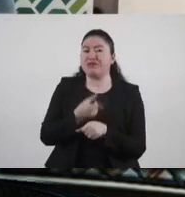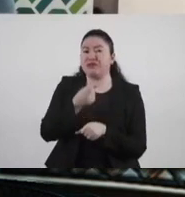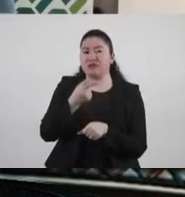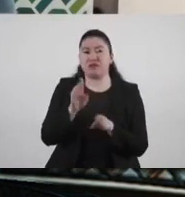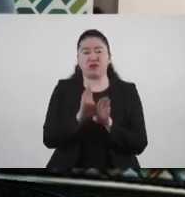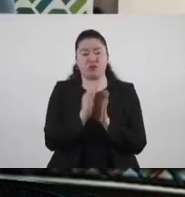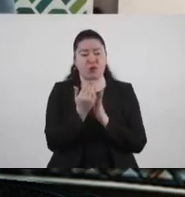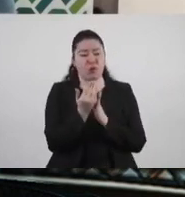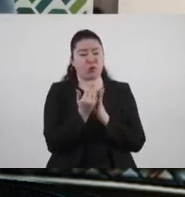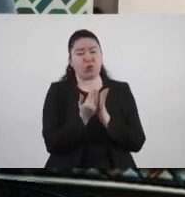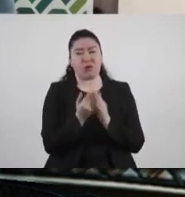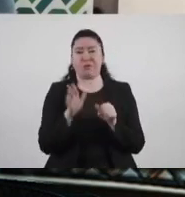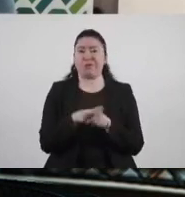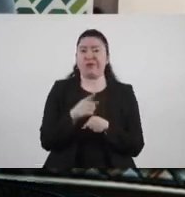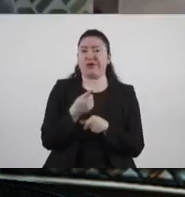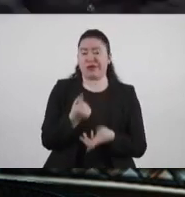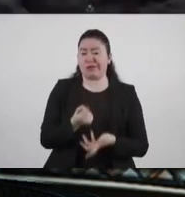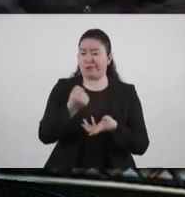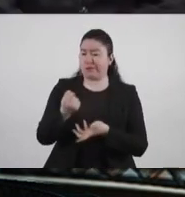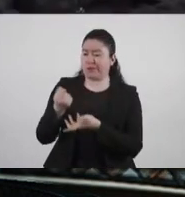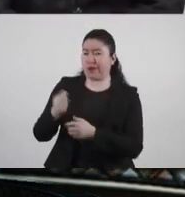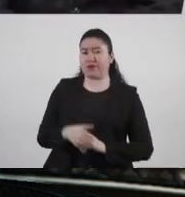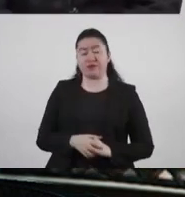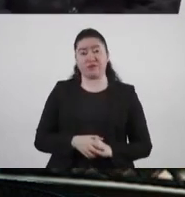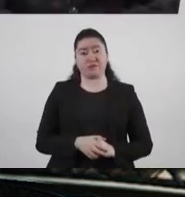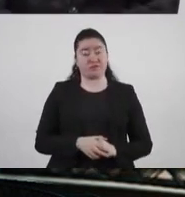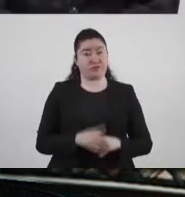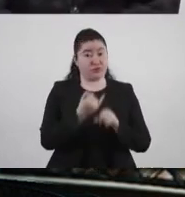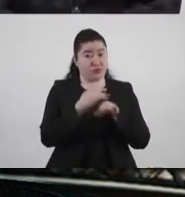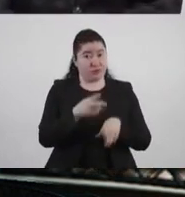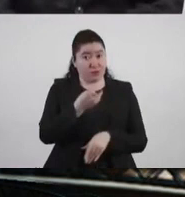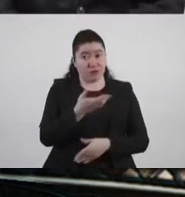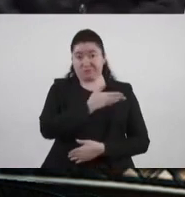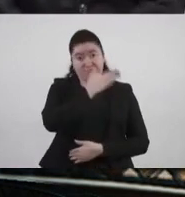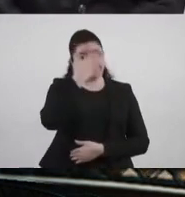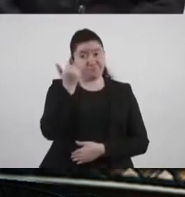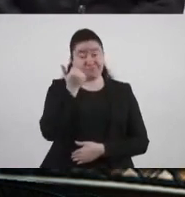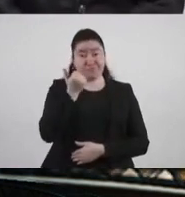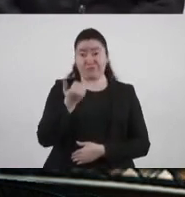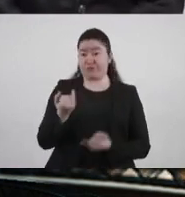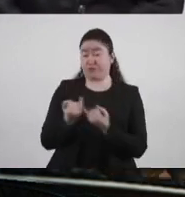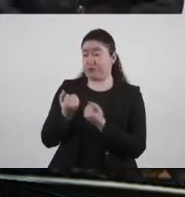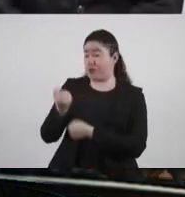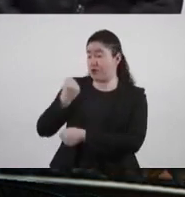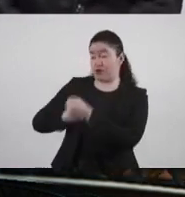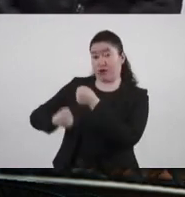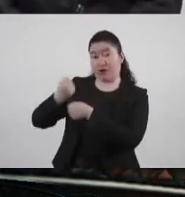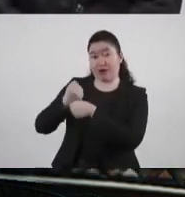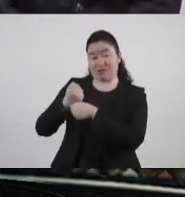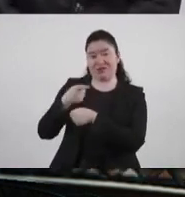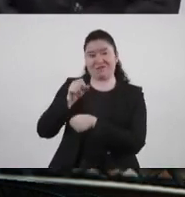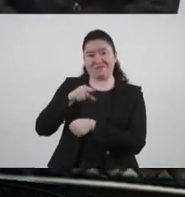hubo este subejercicio. No sé de dónde tomas este dato, inclusive el año pasado, el año más